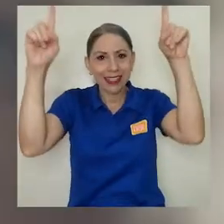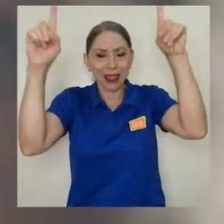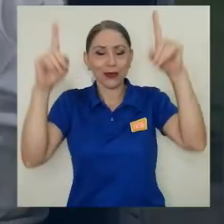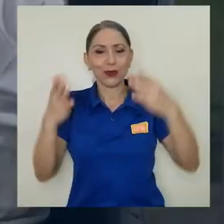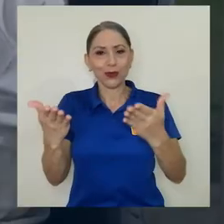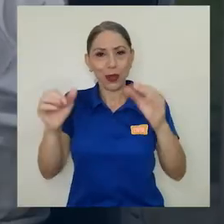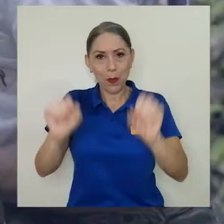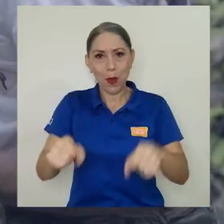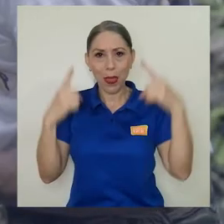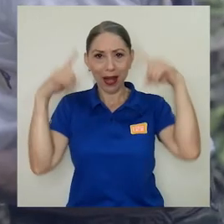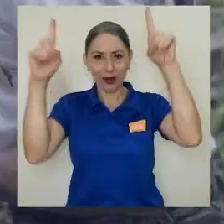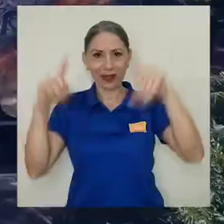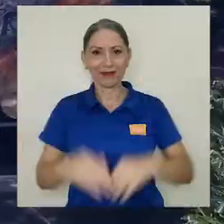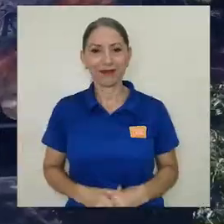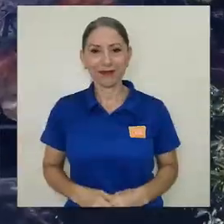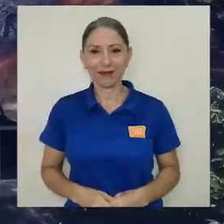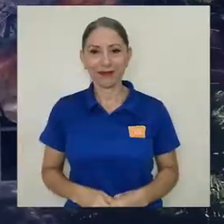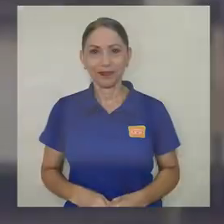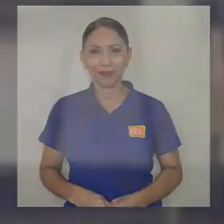éxitos posibles.